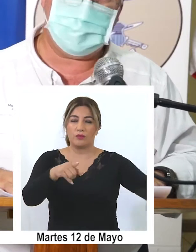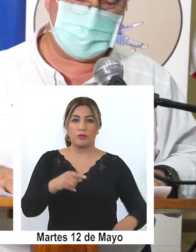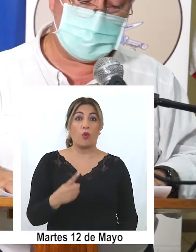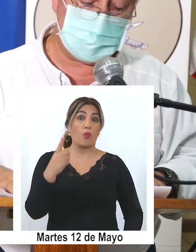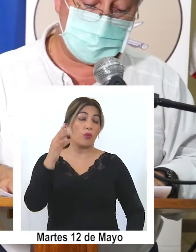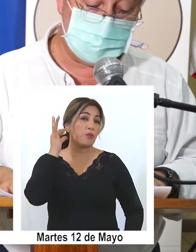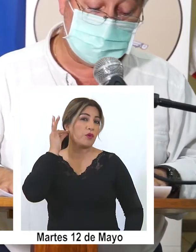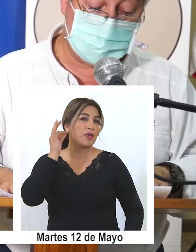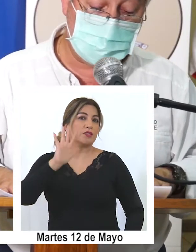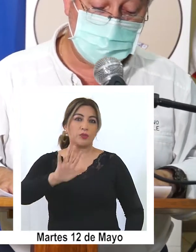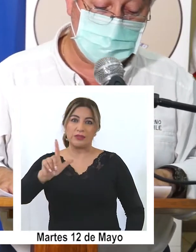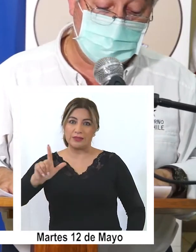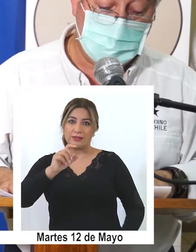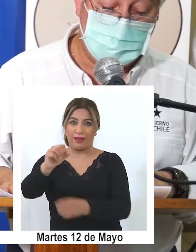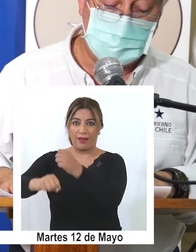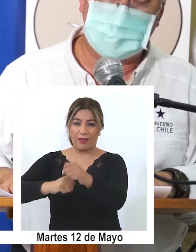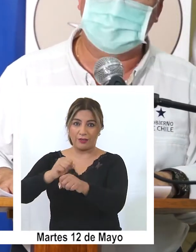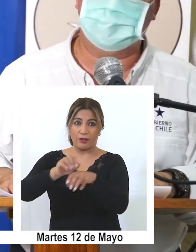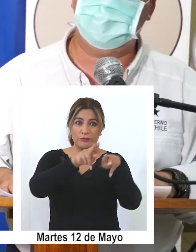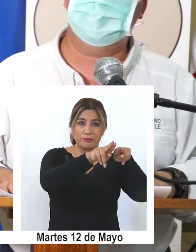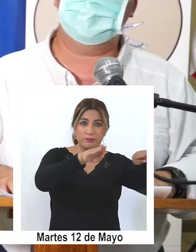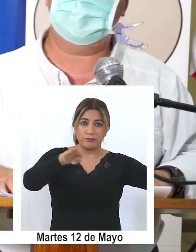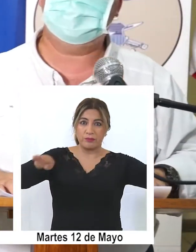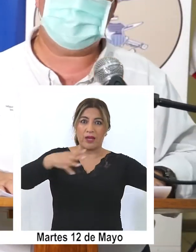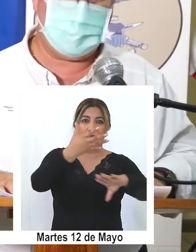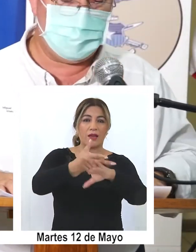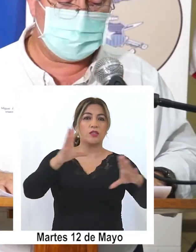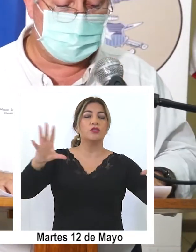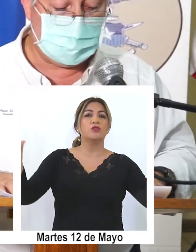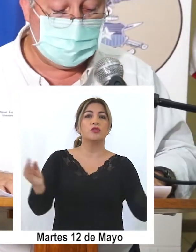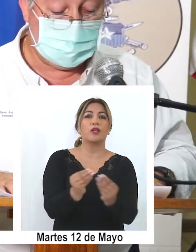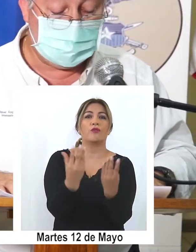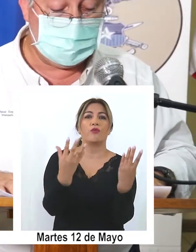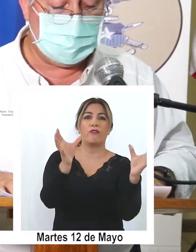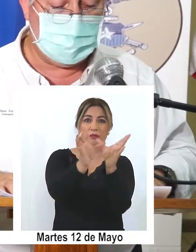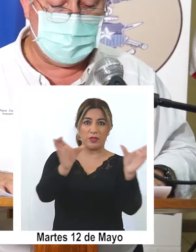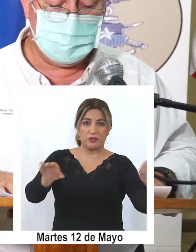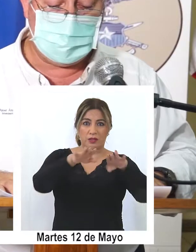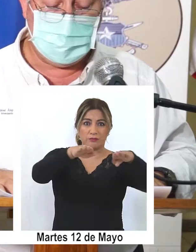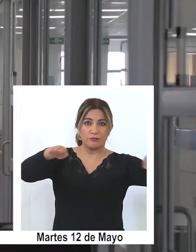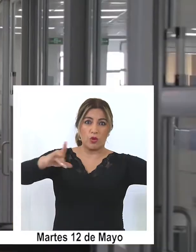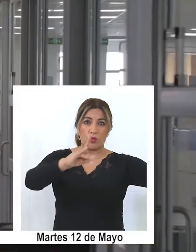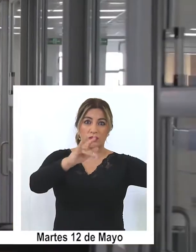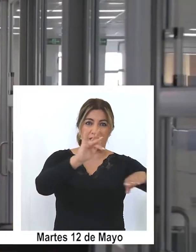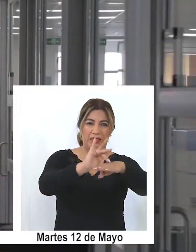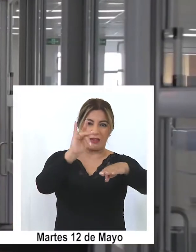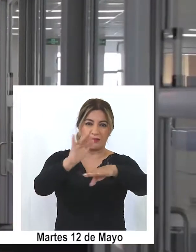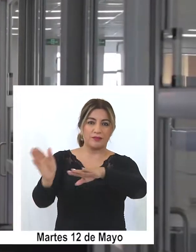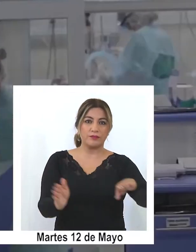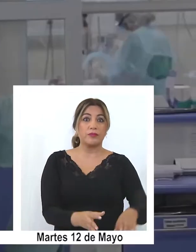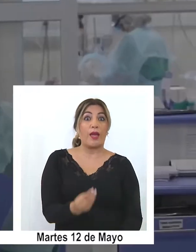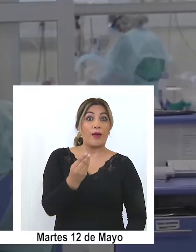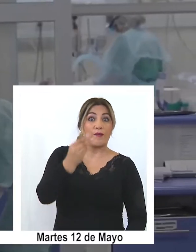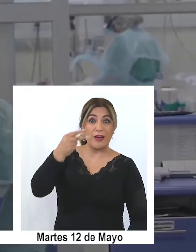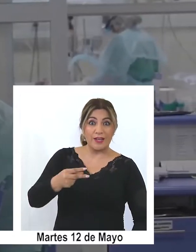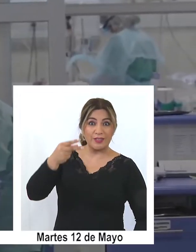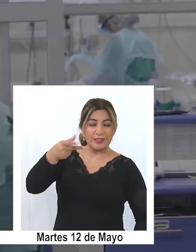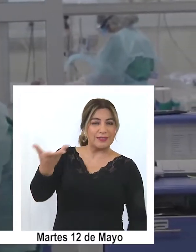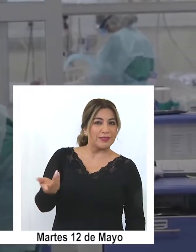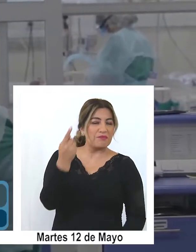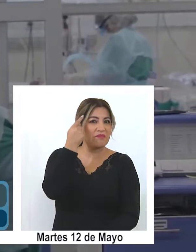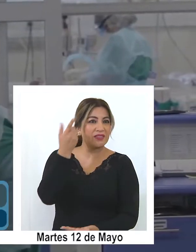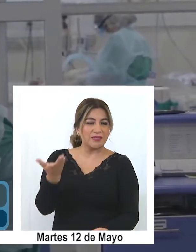y una mujer de 57 años, por lo tanto tenemos un total de nueve personas en la UCI. La buena noticia,